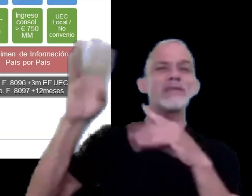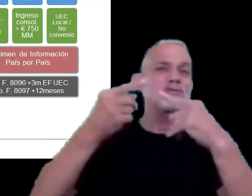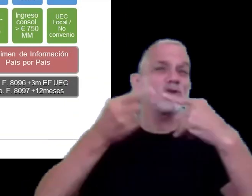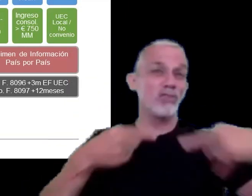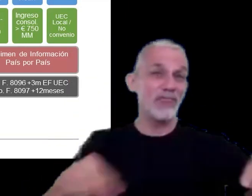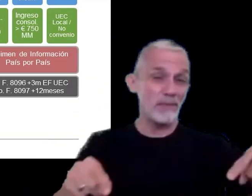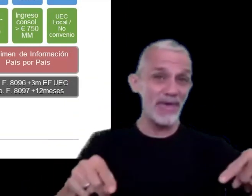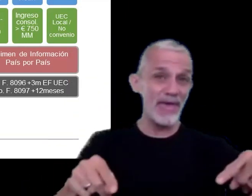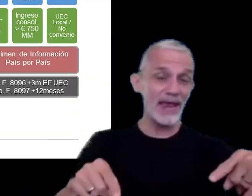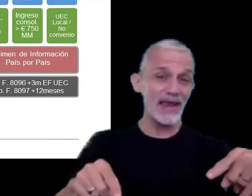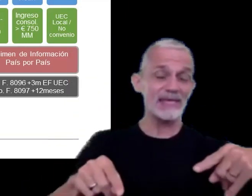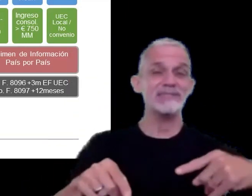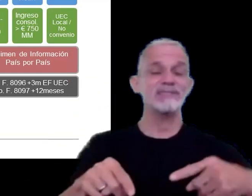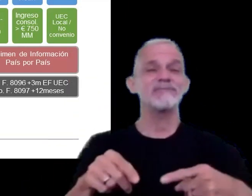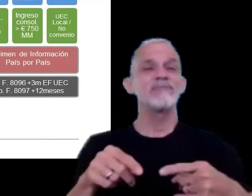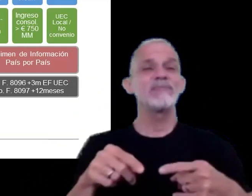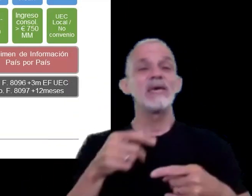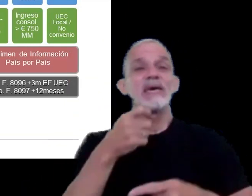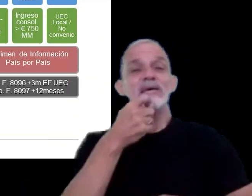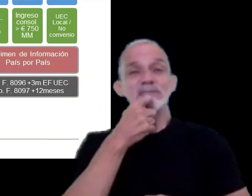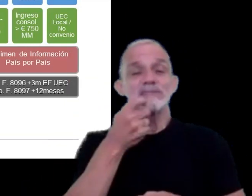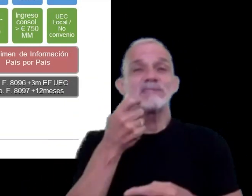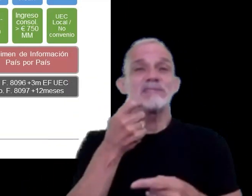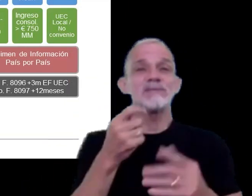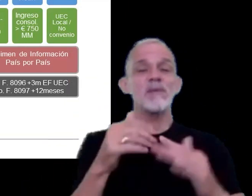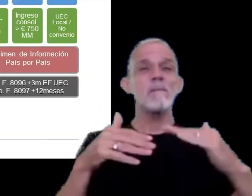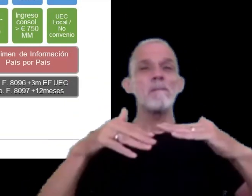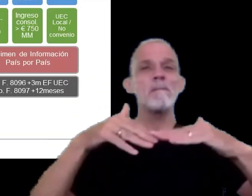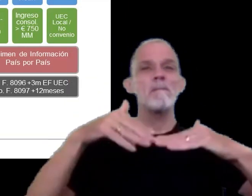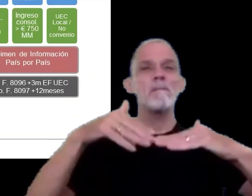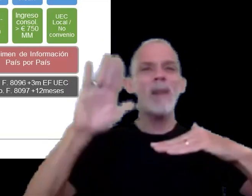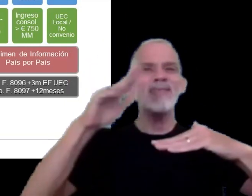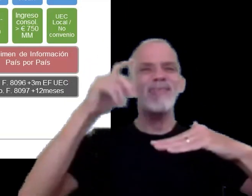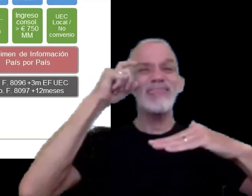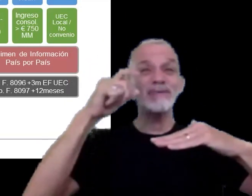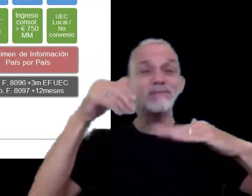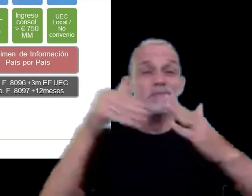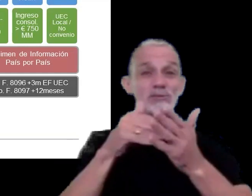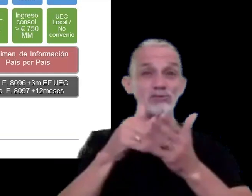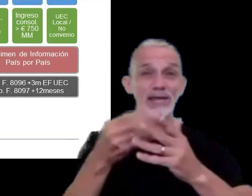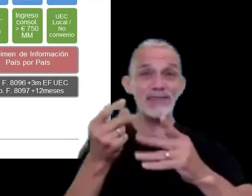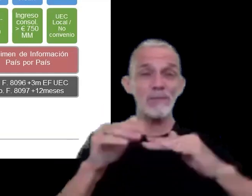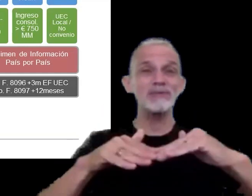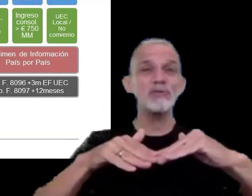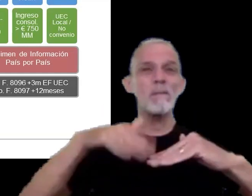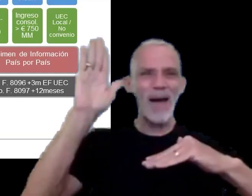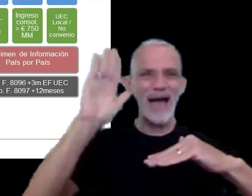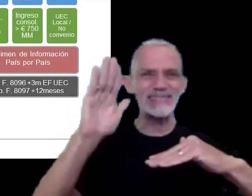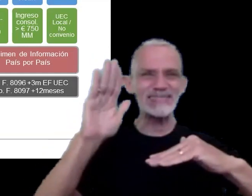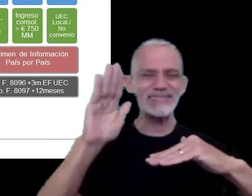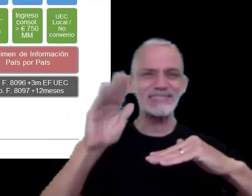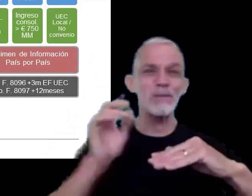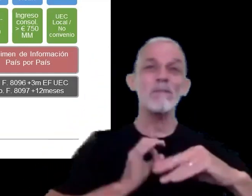cuando se superan los 10 millones de pesos anuales en conjunto